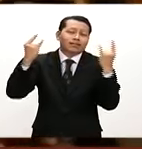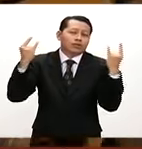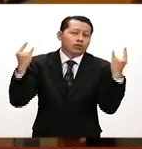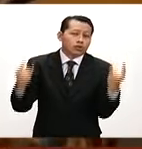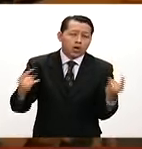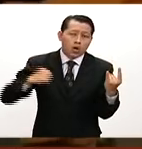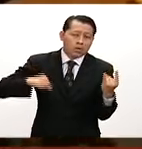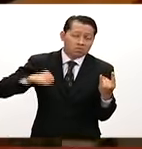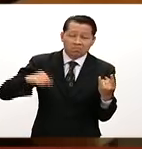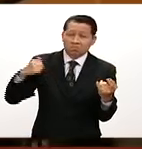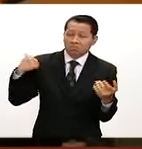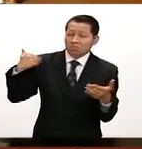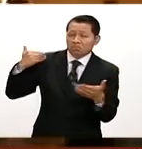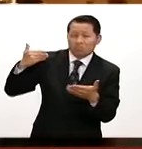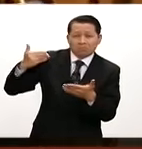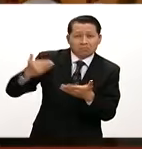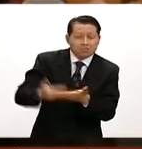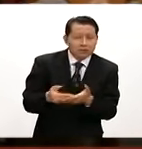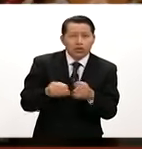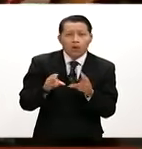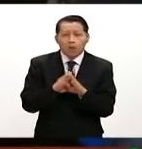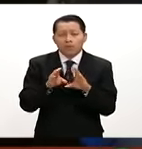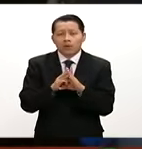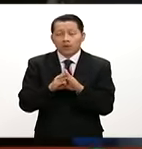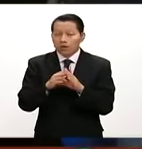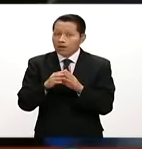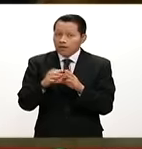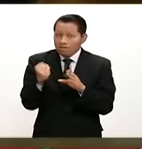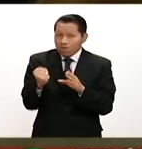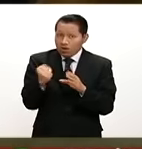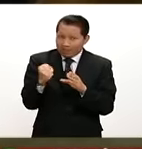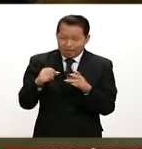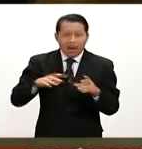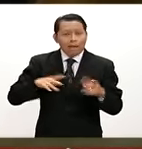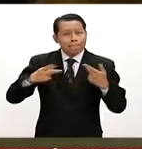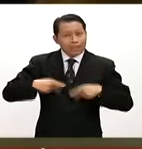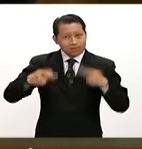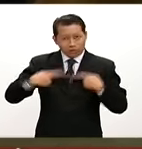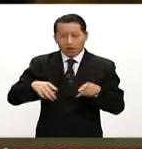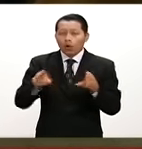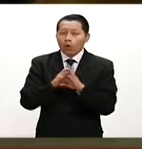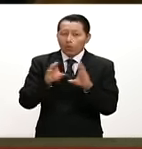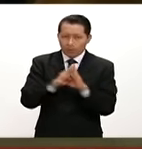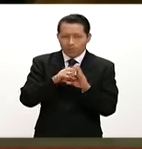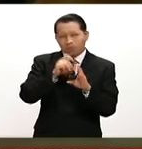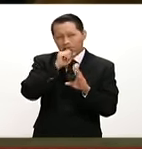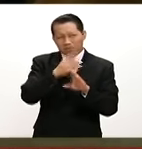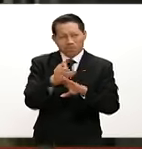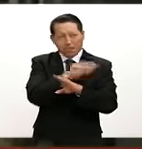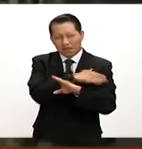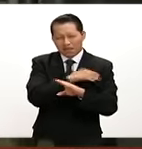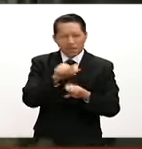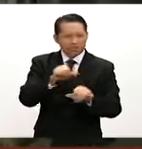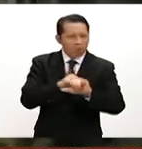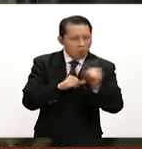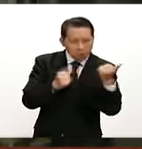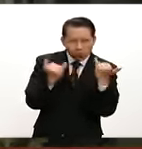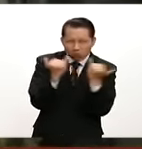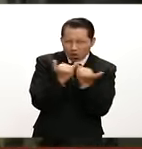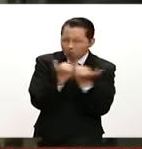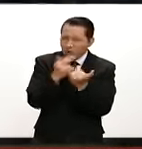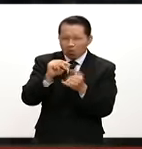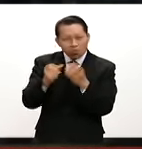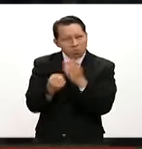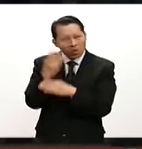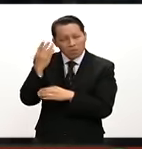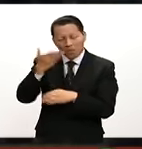un evento, una respuesta masiva durante los funerales de algún mexicano, pues en